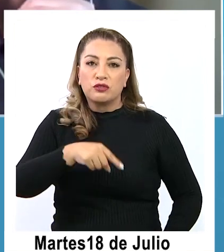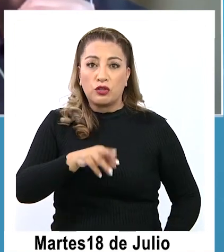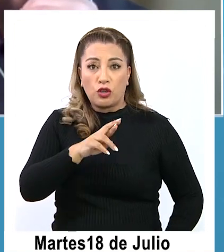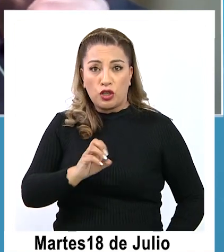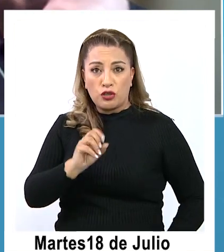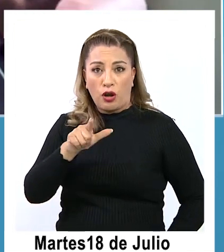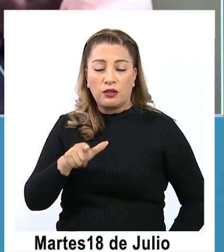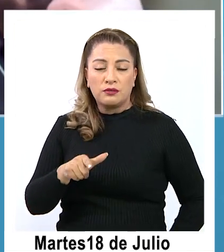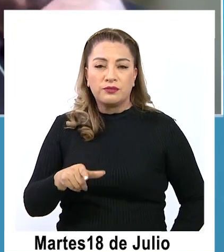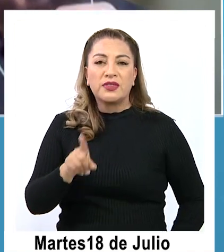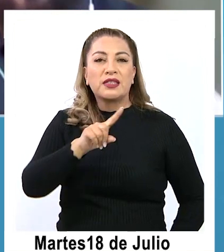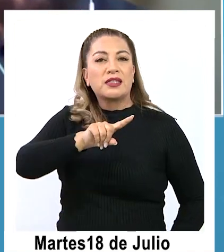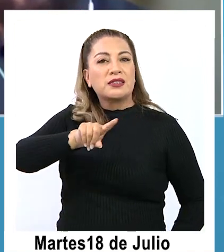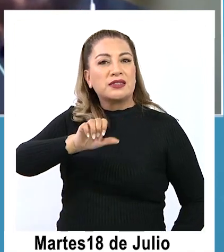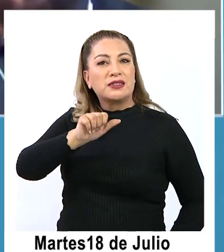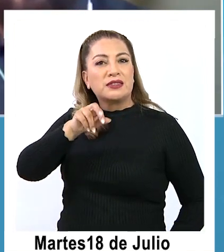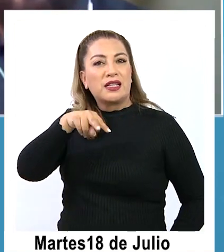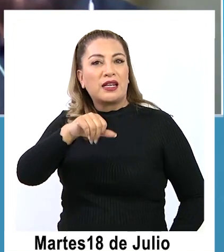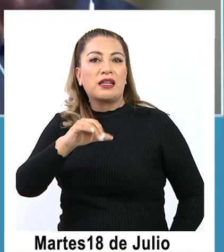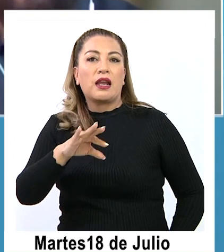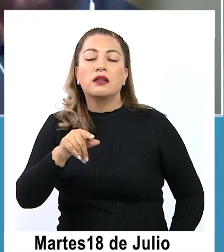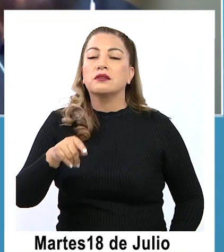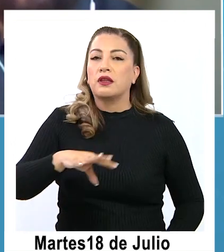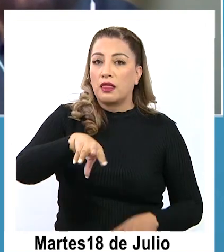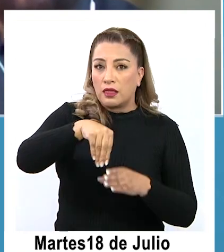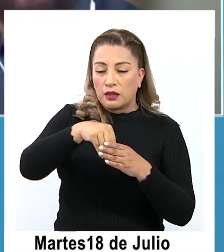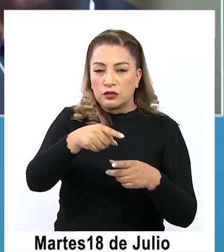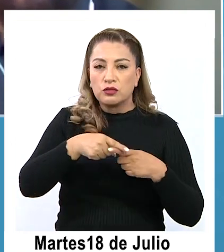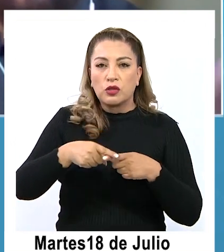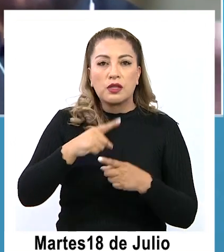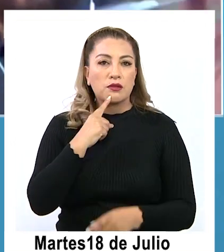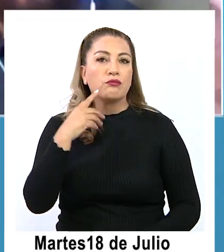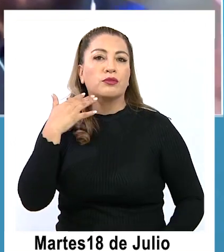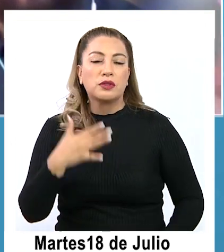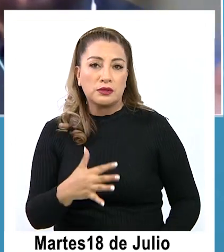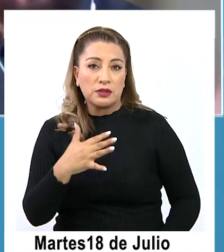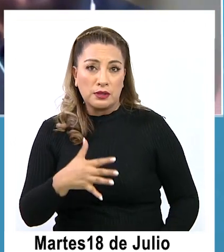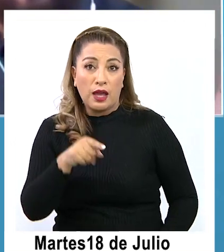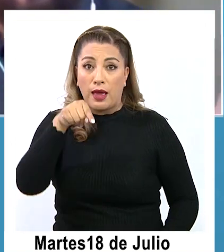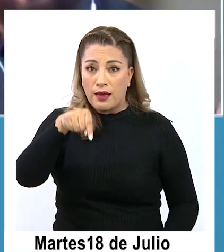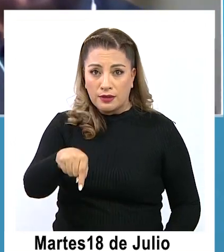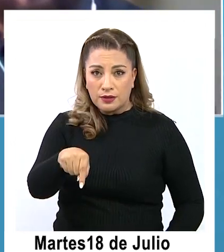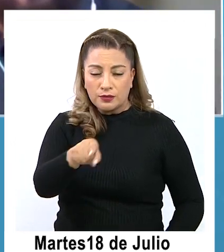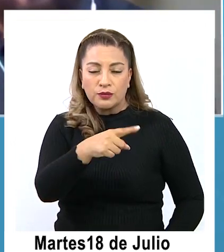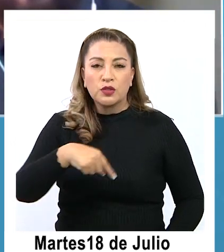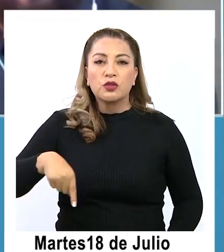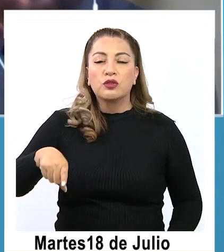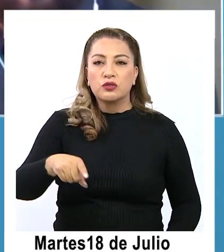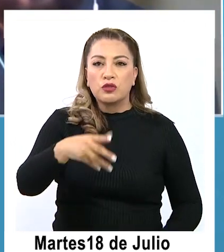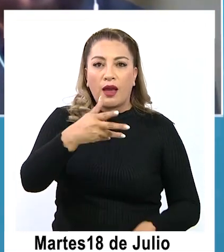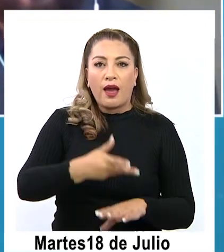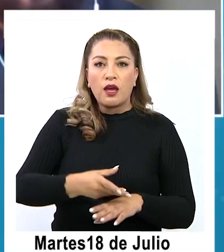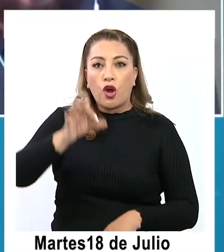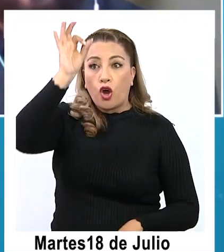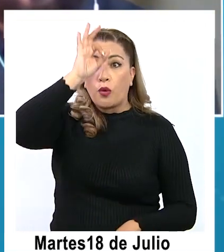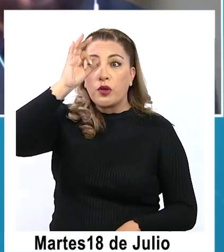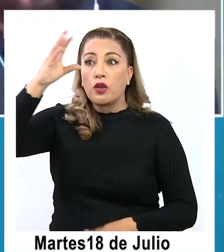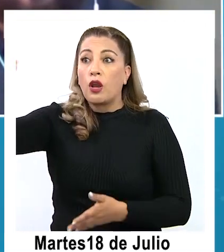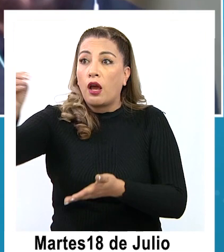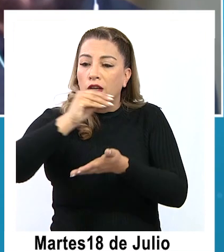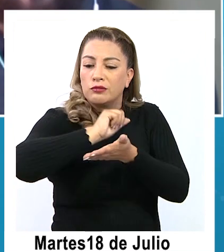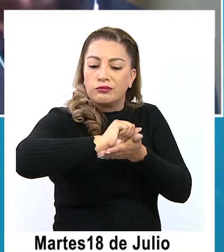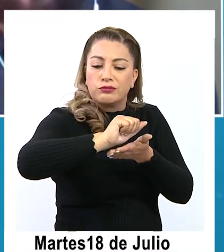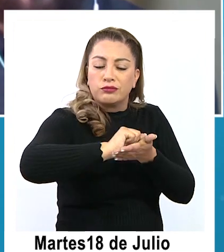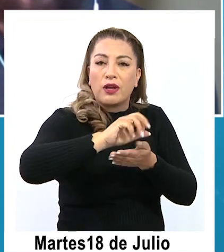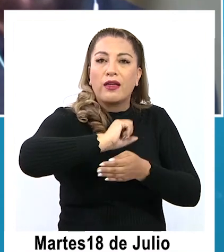rol que cumplimos en la sociedad es un importante insumo para nosotros porque desde ahí vamos a recoger esta información y se va a